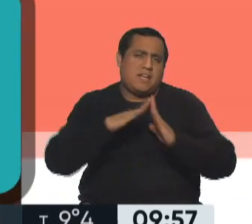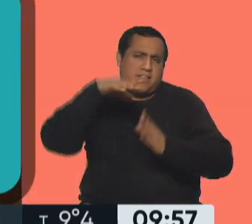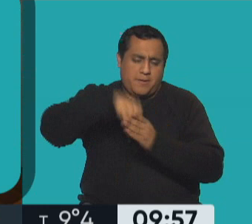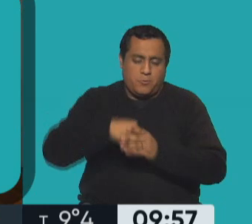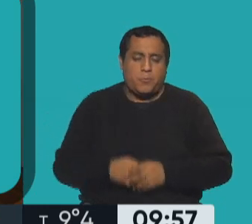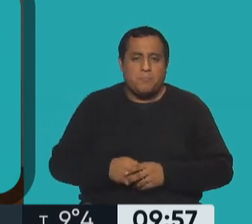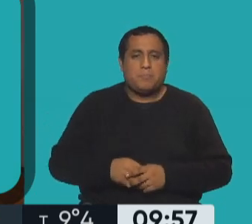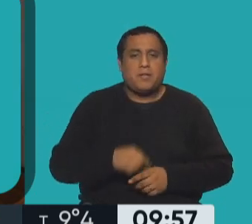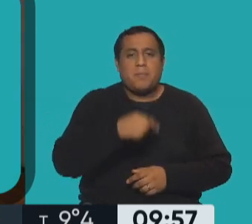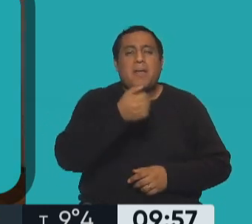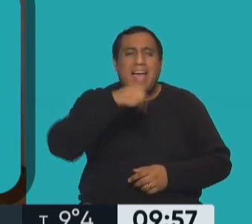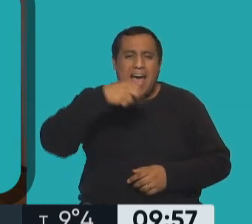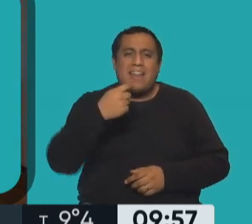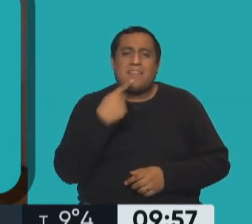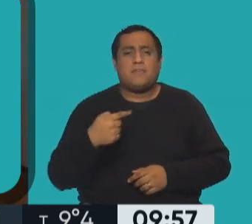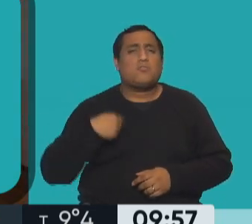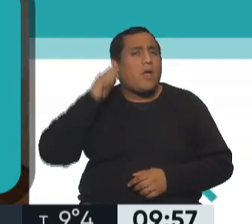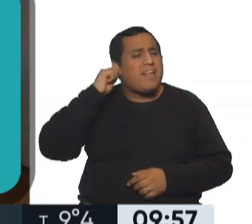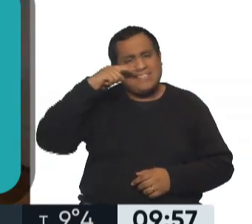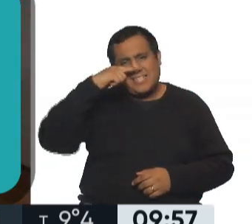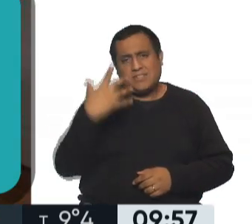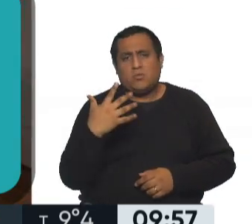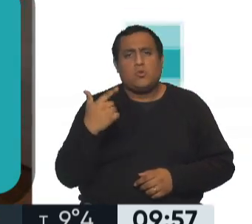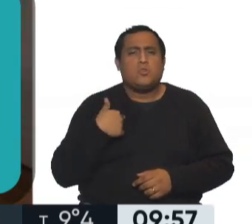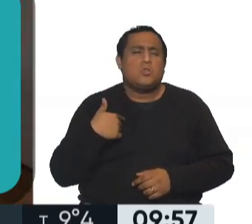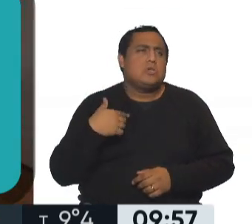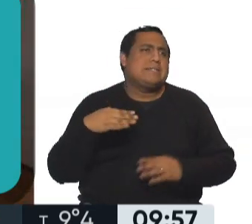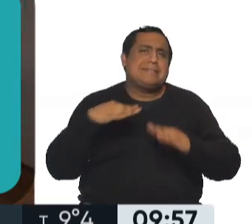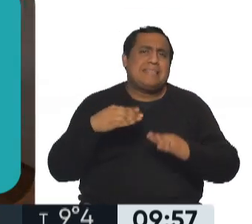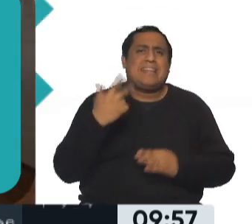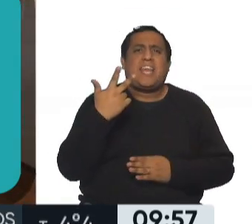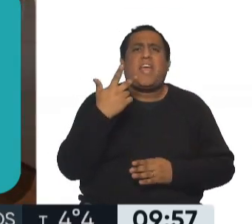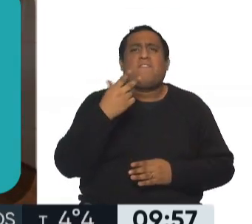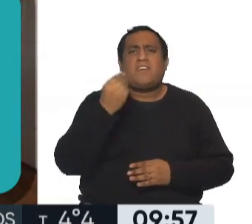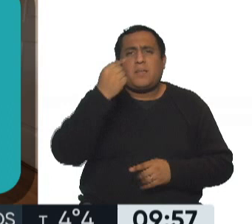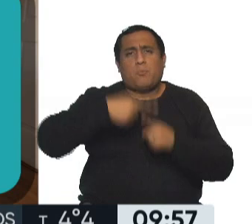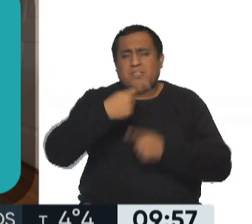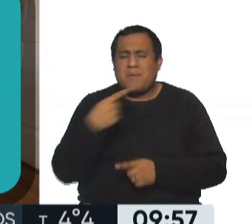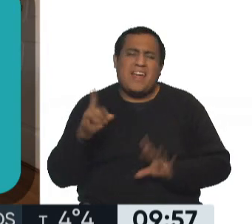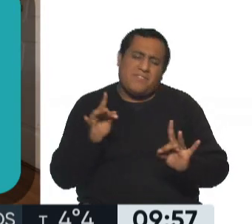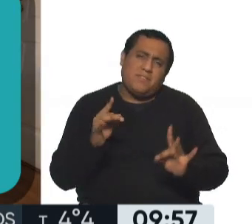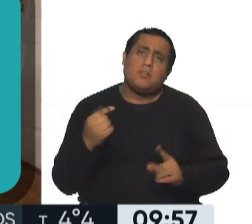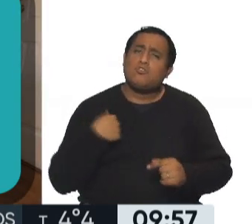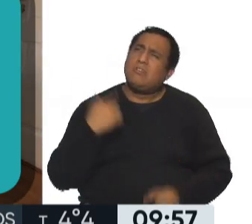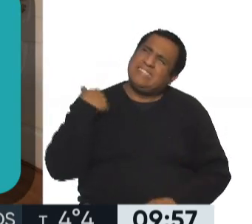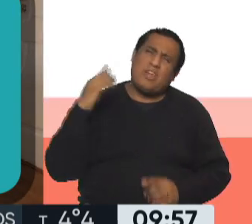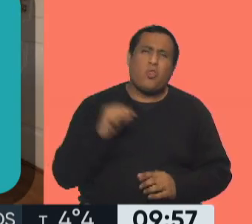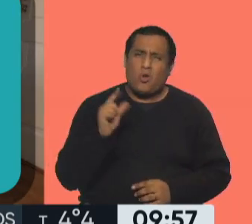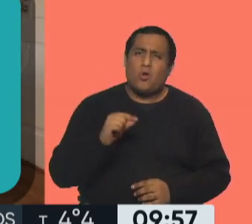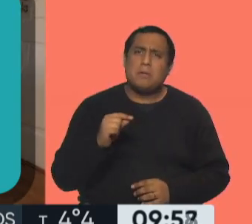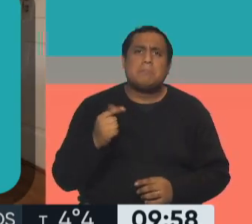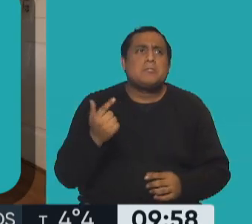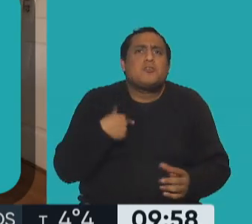Ana de Curuzucu a tía dice tengo 75 años me cuesta mucho entrenar tres veces por semana tengo frecuentes dolores de espalda ¿qué alternativa